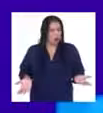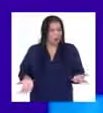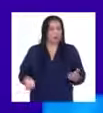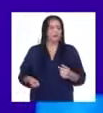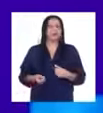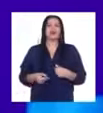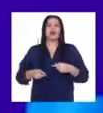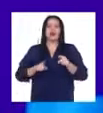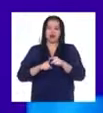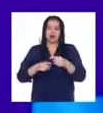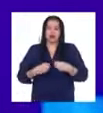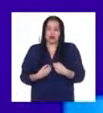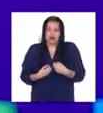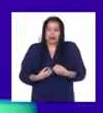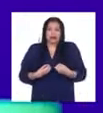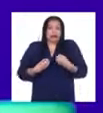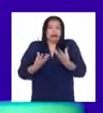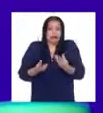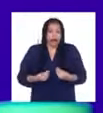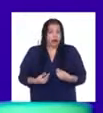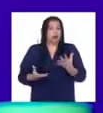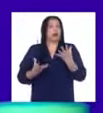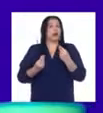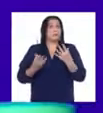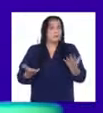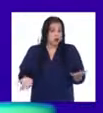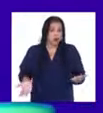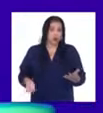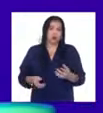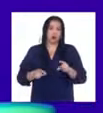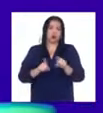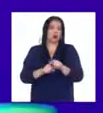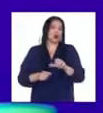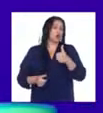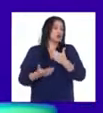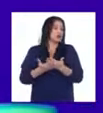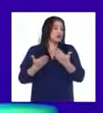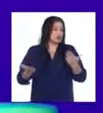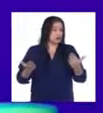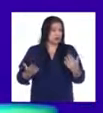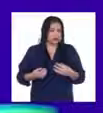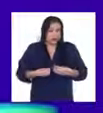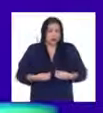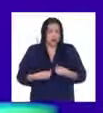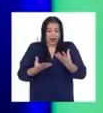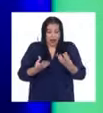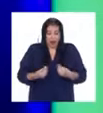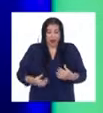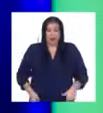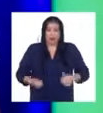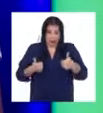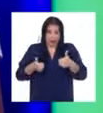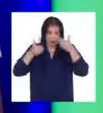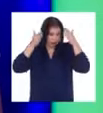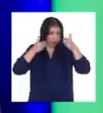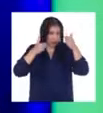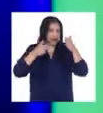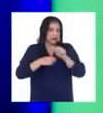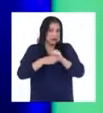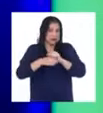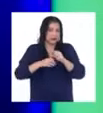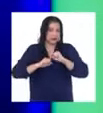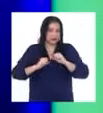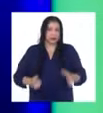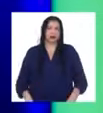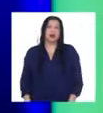he sacrificado esto, también he sacrificado otras cosas muy importantes. No he podido